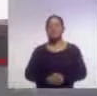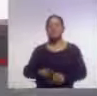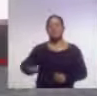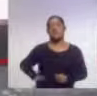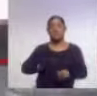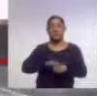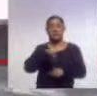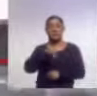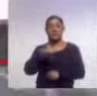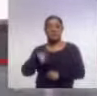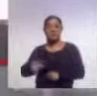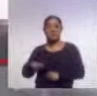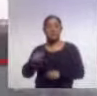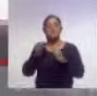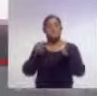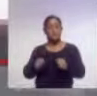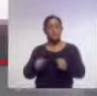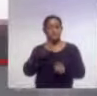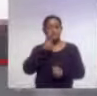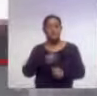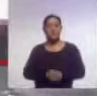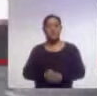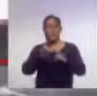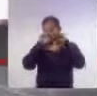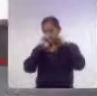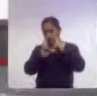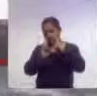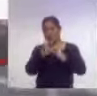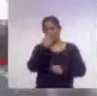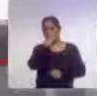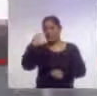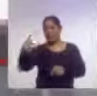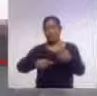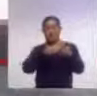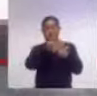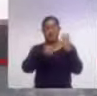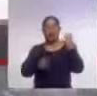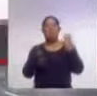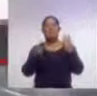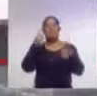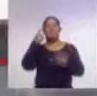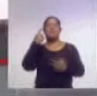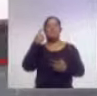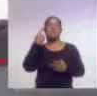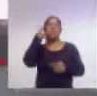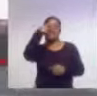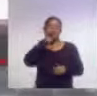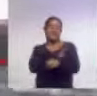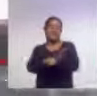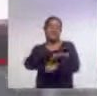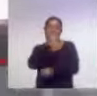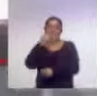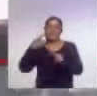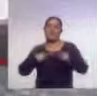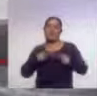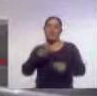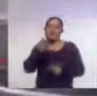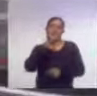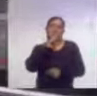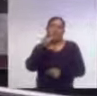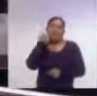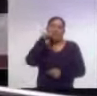gobernador Marco Mena afirmó que el respeto a la división de poderes a favor de los ciudadanos es la mejor vía para dar resultado.